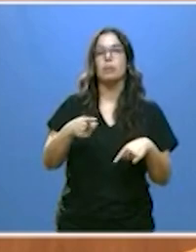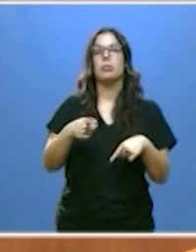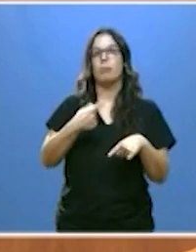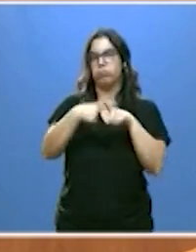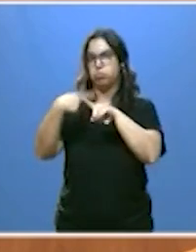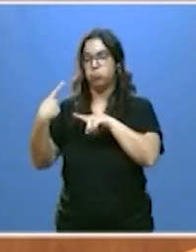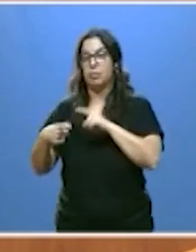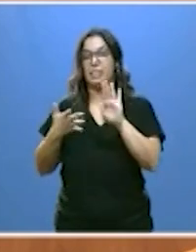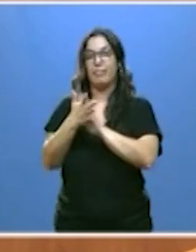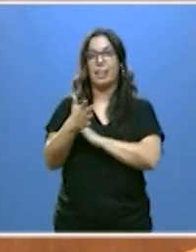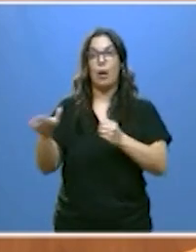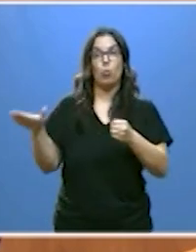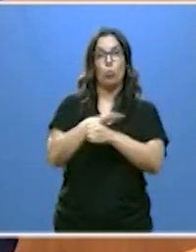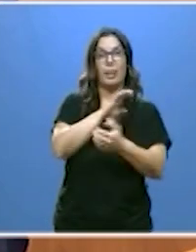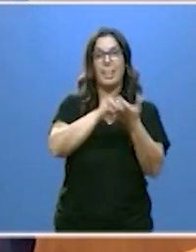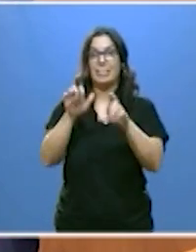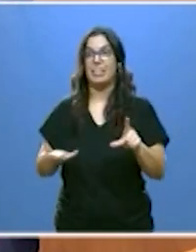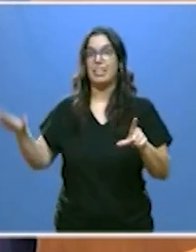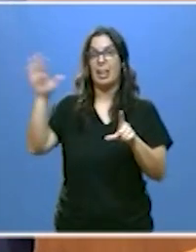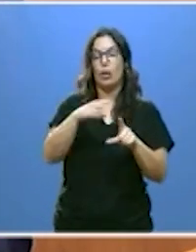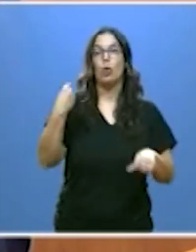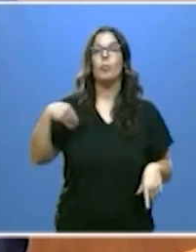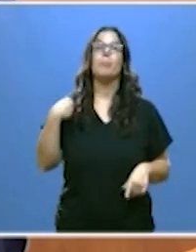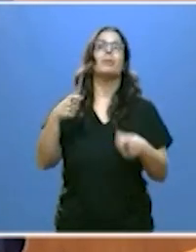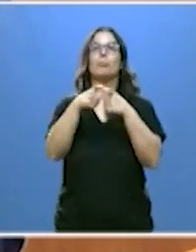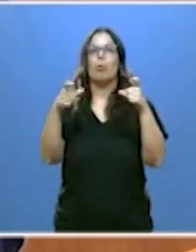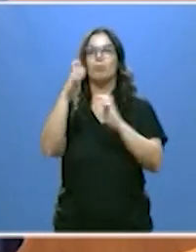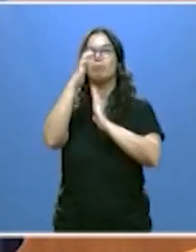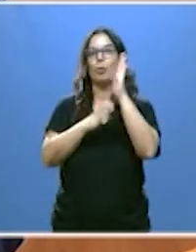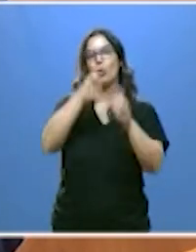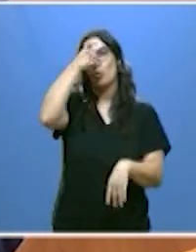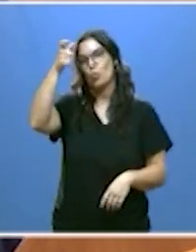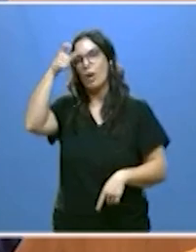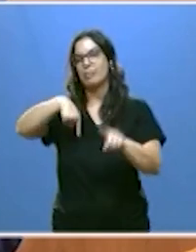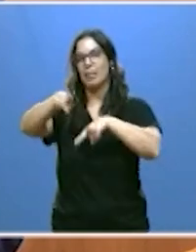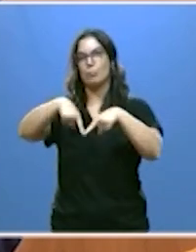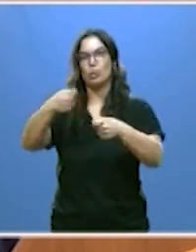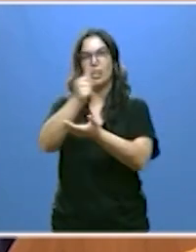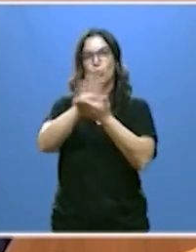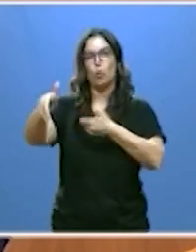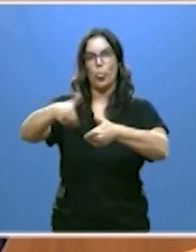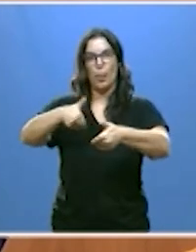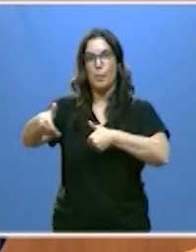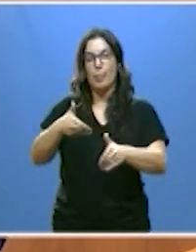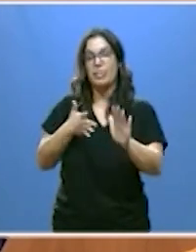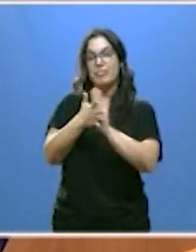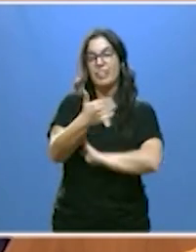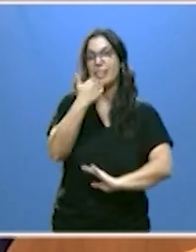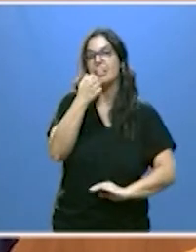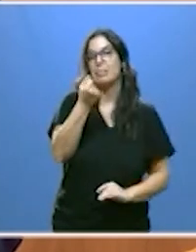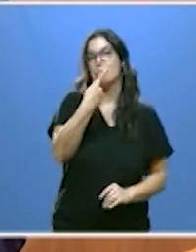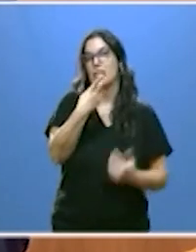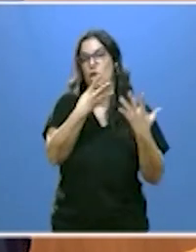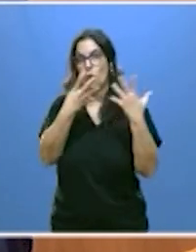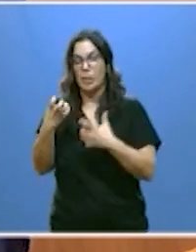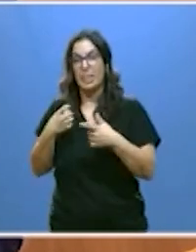extendido a toda Castilla y León el bono rural de transporte a la demanda gratuito que con cerca de 1.900